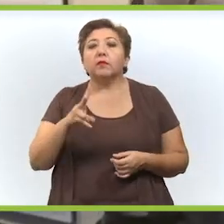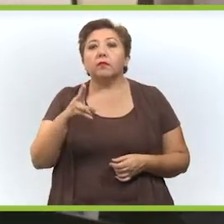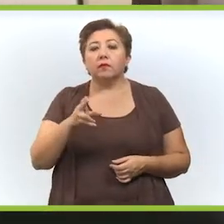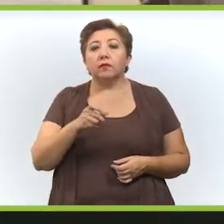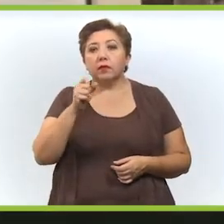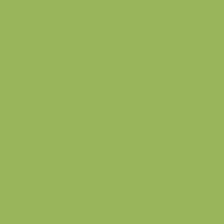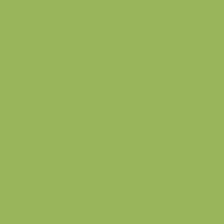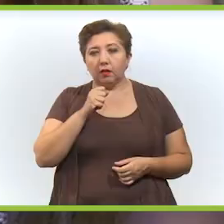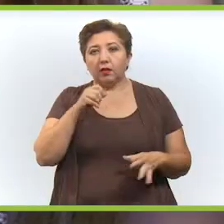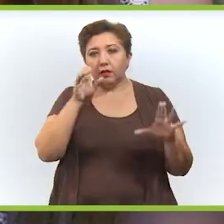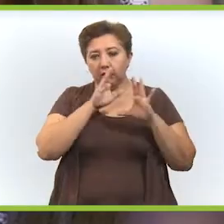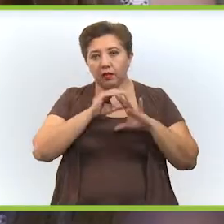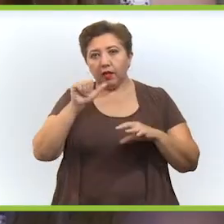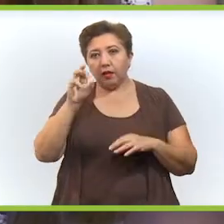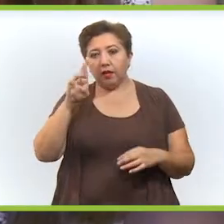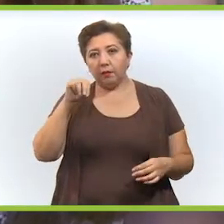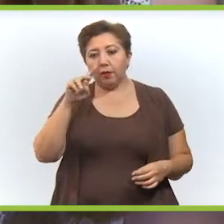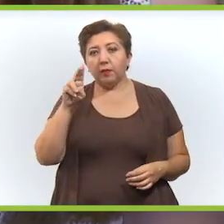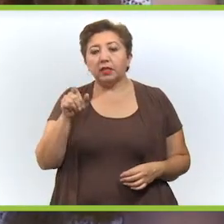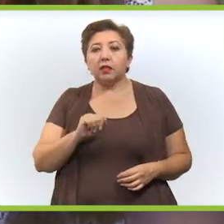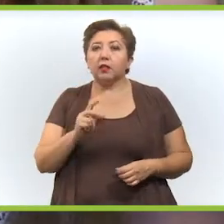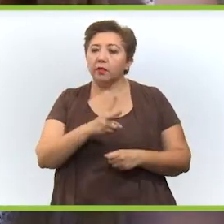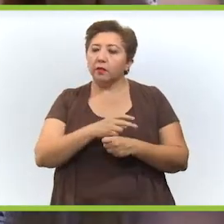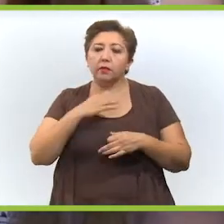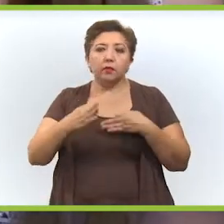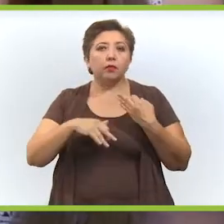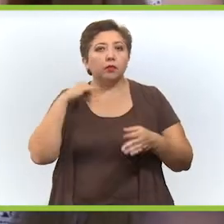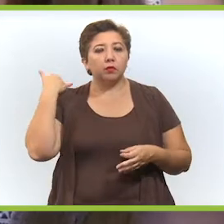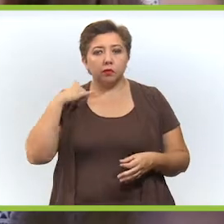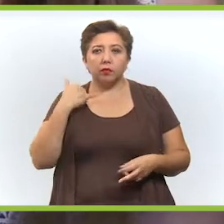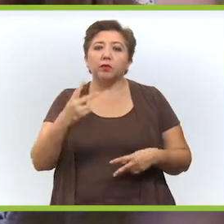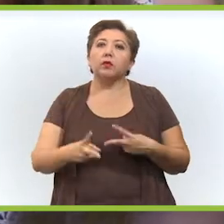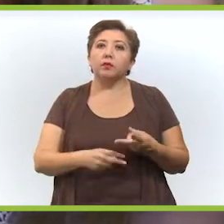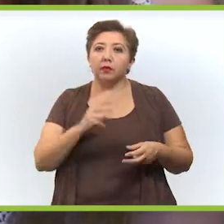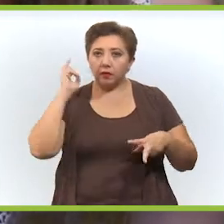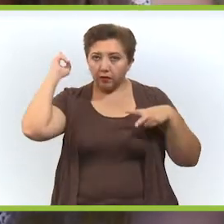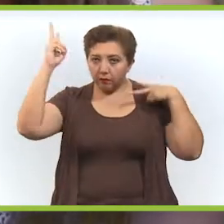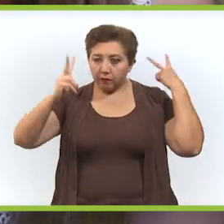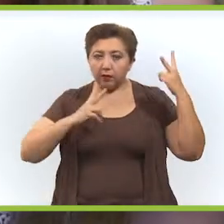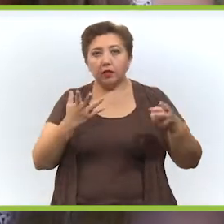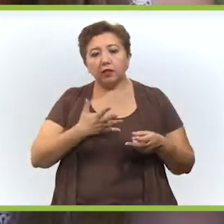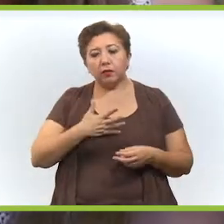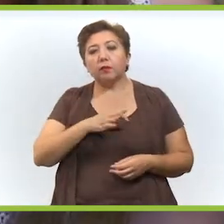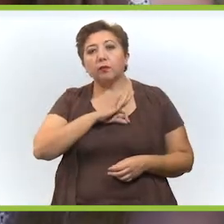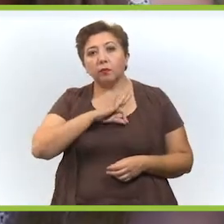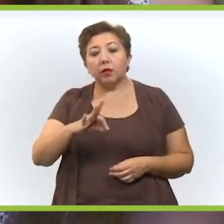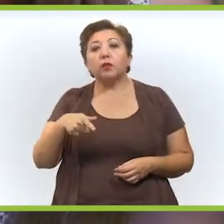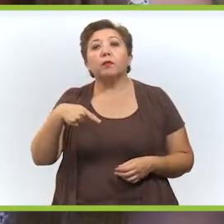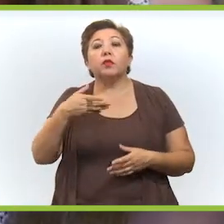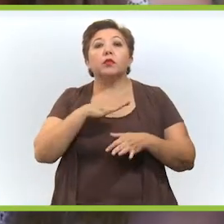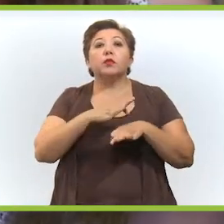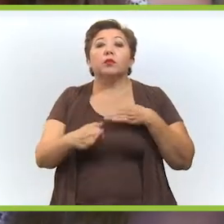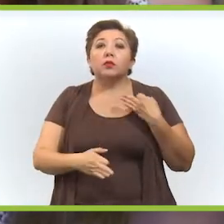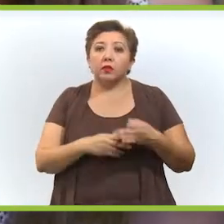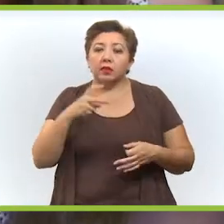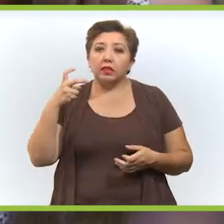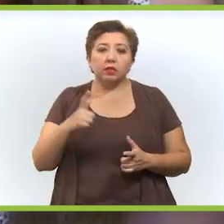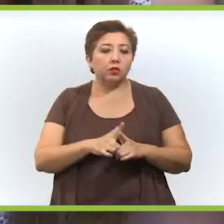una canción a dúo con Armando Manzanero. Le invito a todos los yucatecos a que lo vayan a visitar cuando tengan oportunidad, pero sobre todo, Lifder, este es un gran